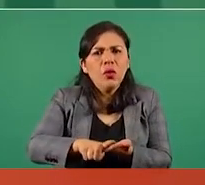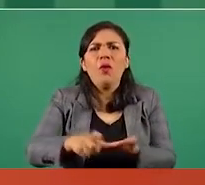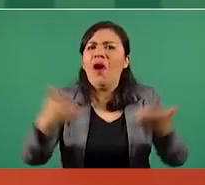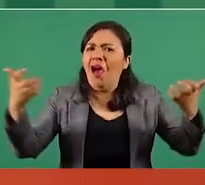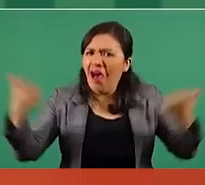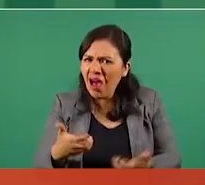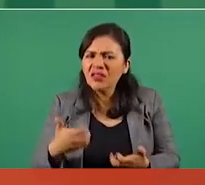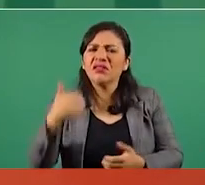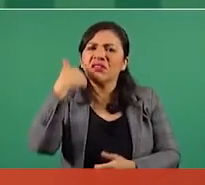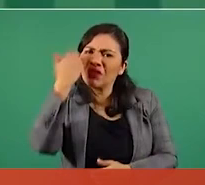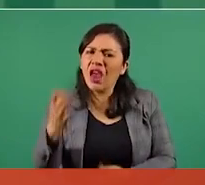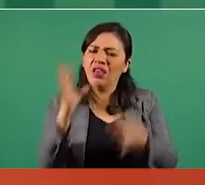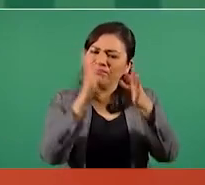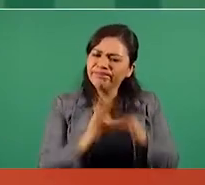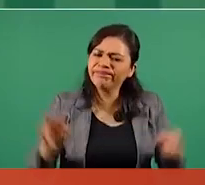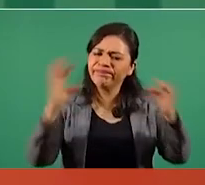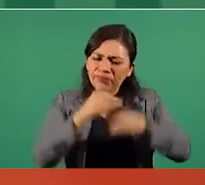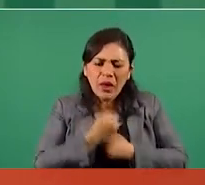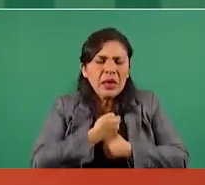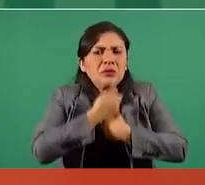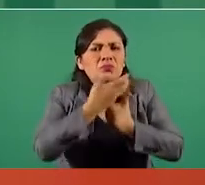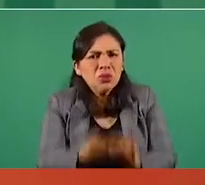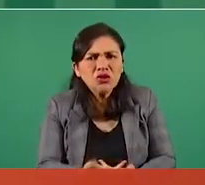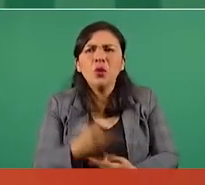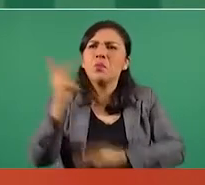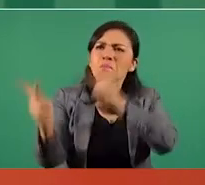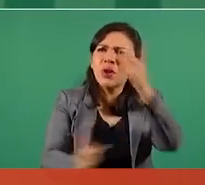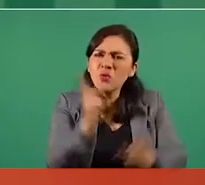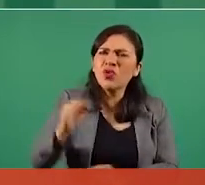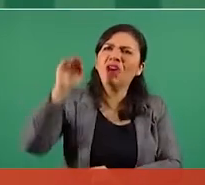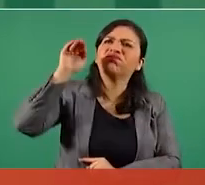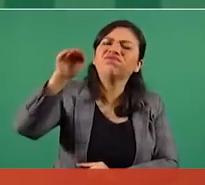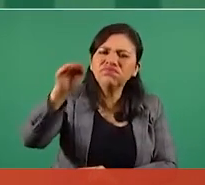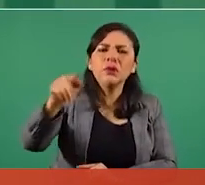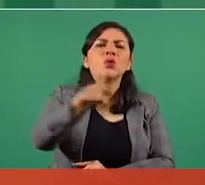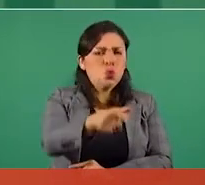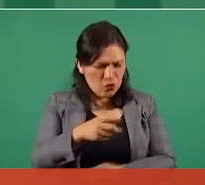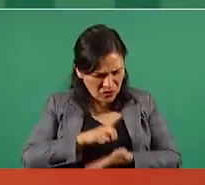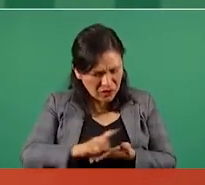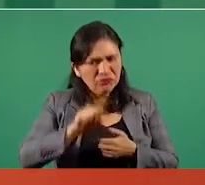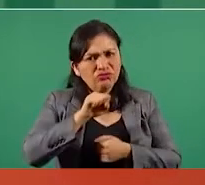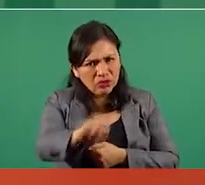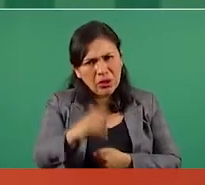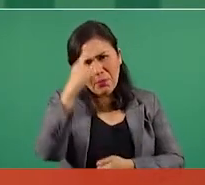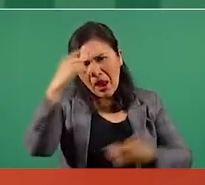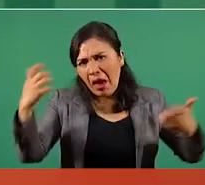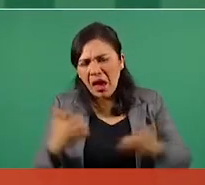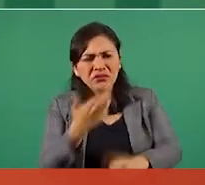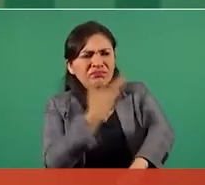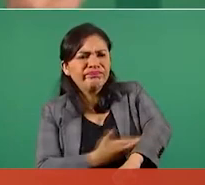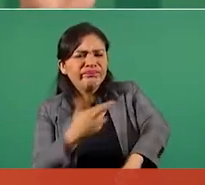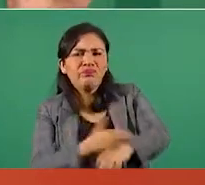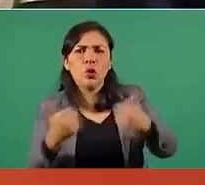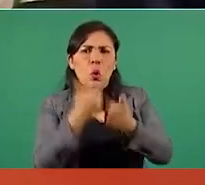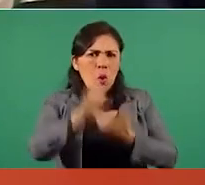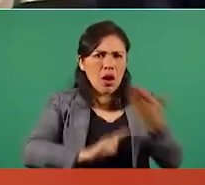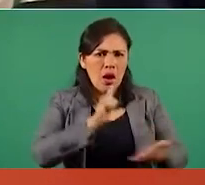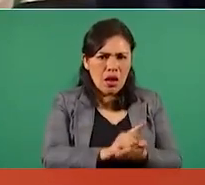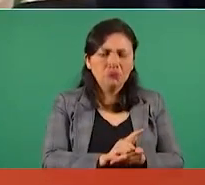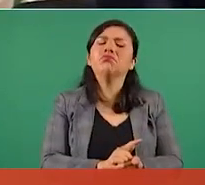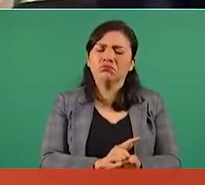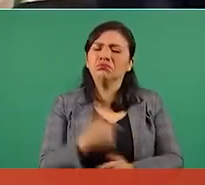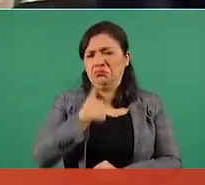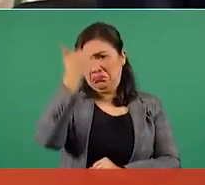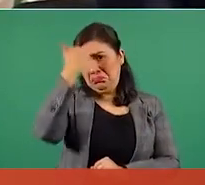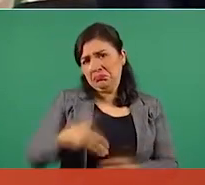a manifestarte, a expresarte, a criticar, a cuestionar, a proceder legalmente. Sí, eso no lo pregunto.